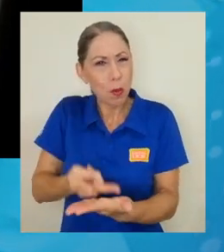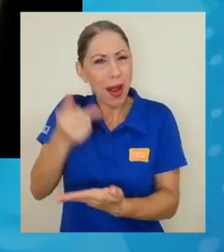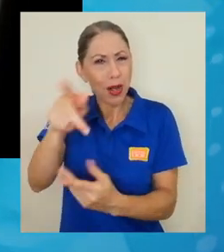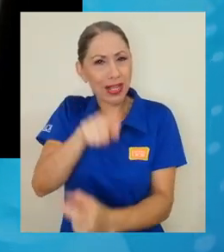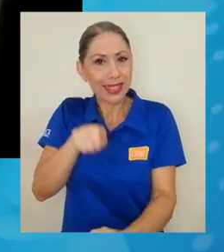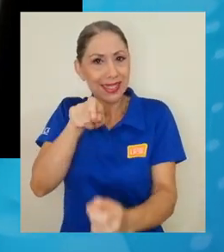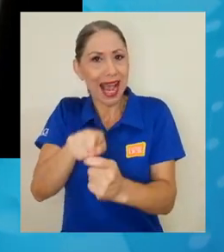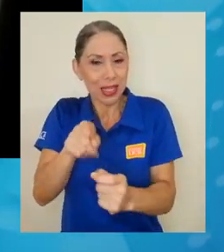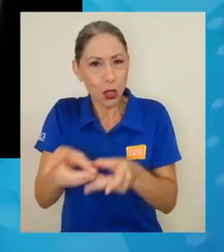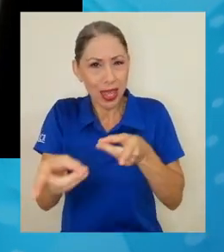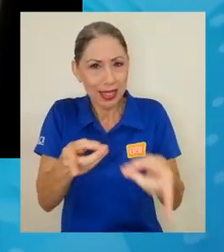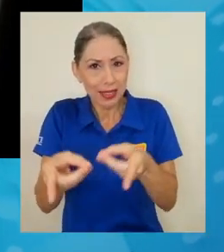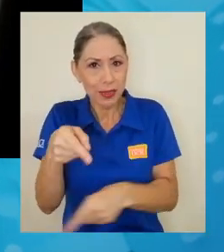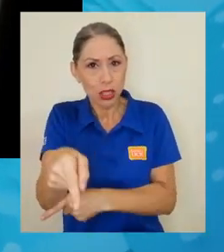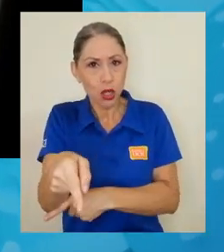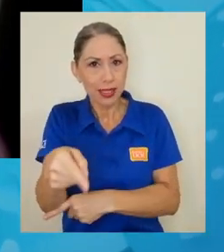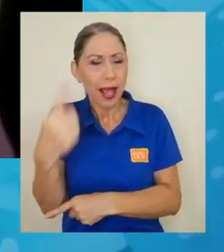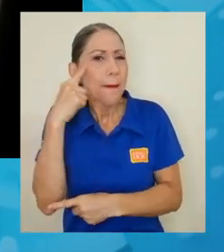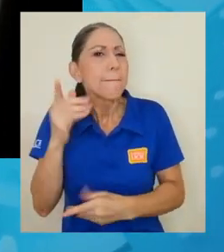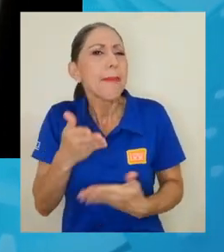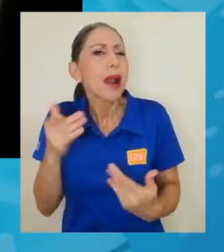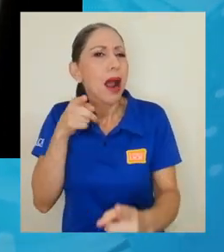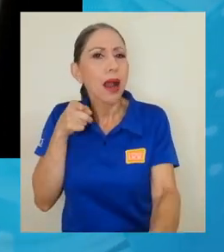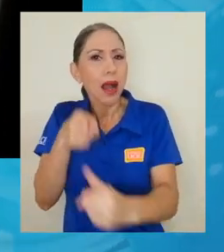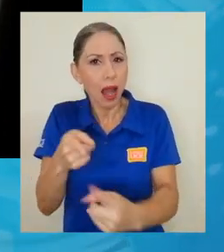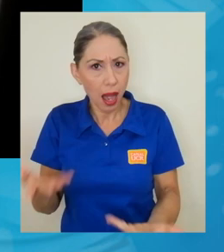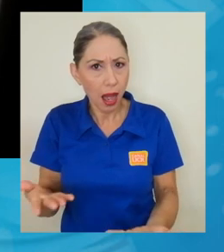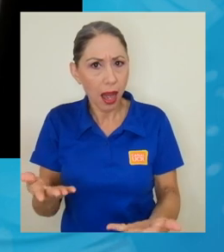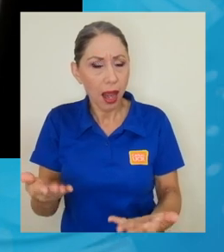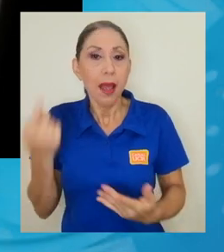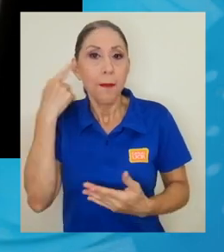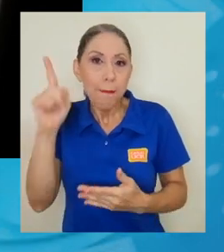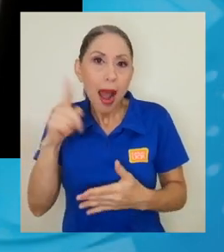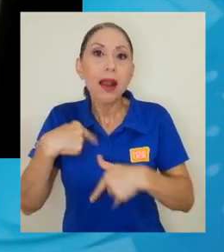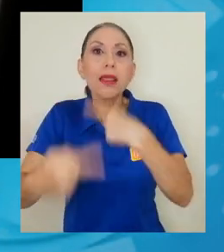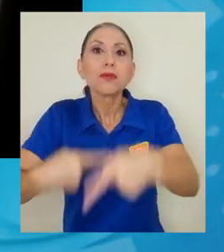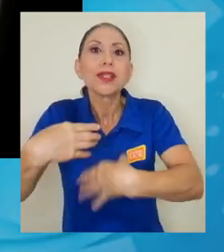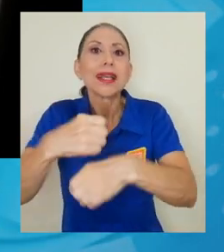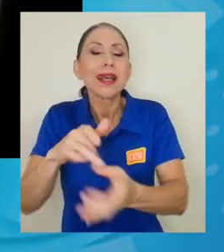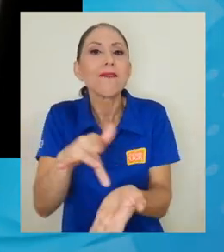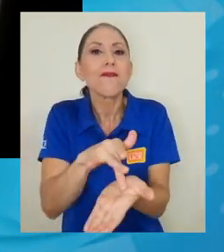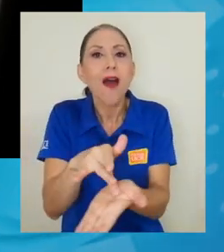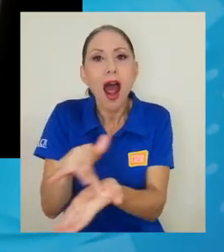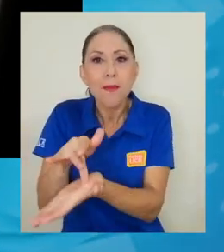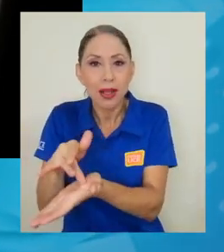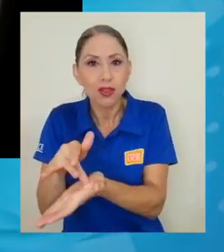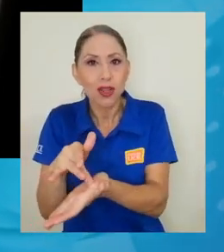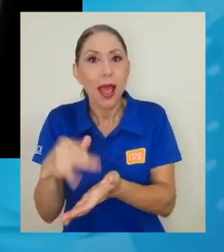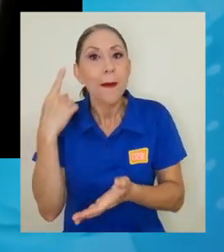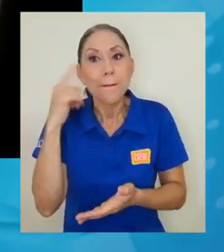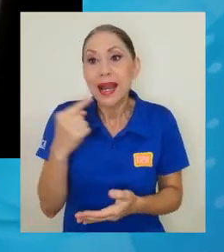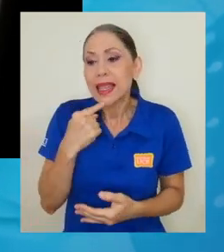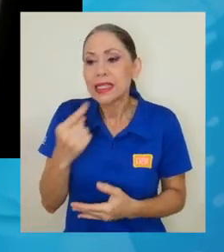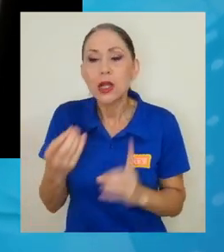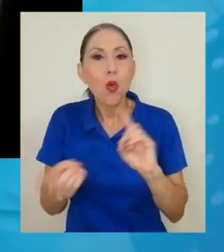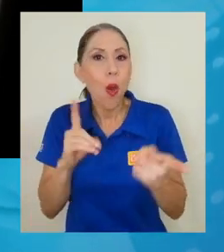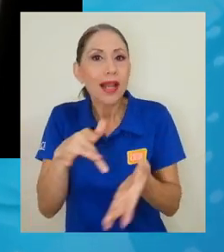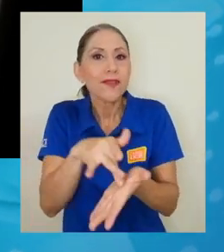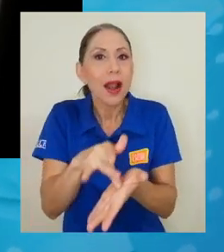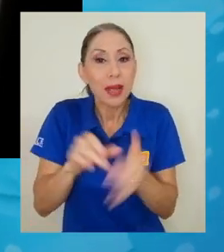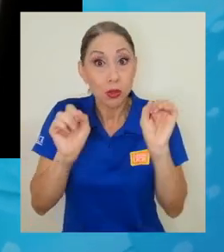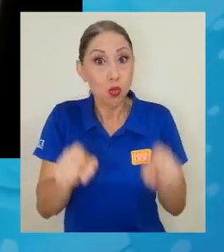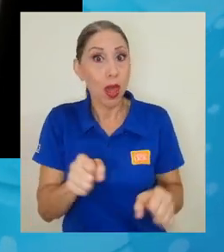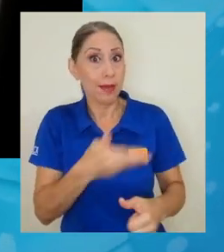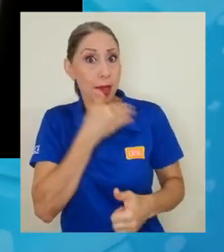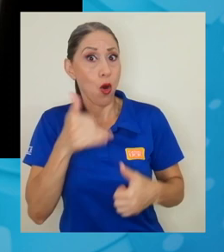descripciones que queremos obtener, para que sirven para obviamente el diseño de fármacos, para dar guías hacia cuáles fármacos pueden ser más funcionales